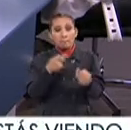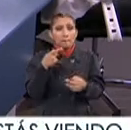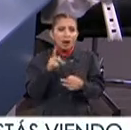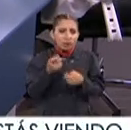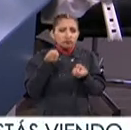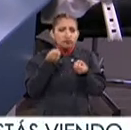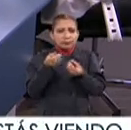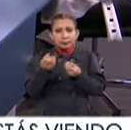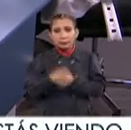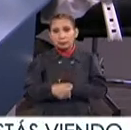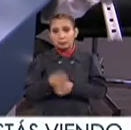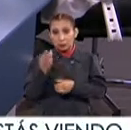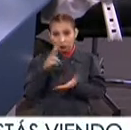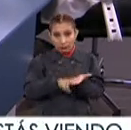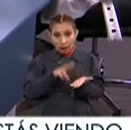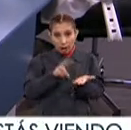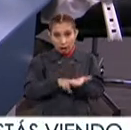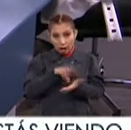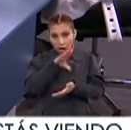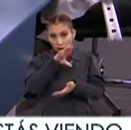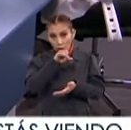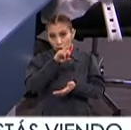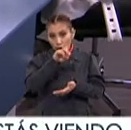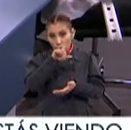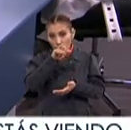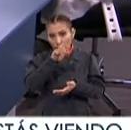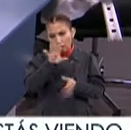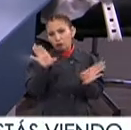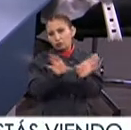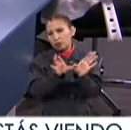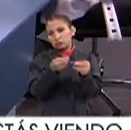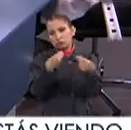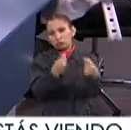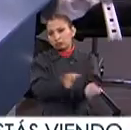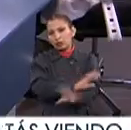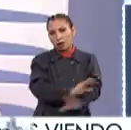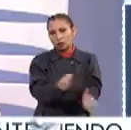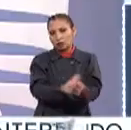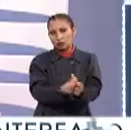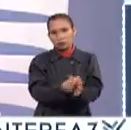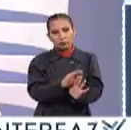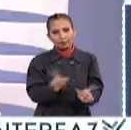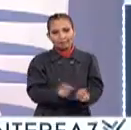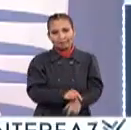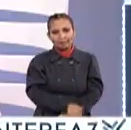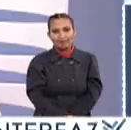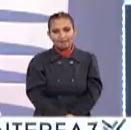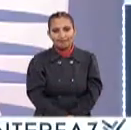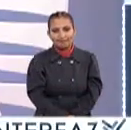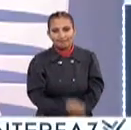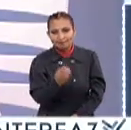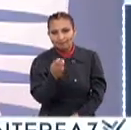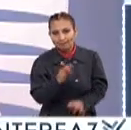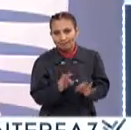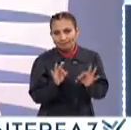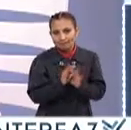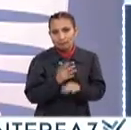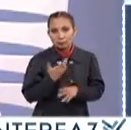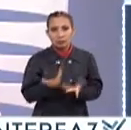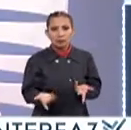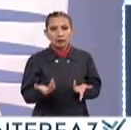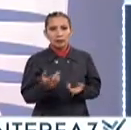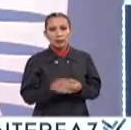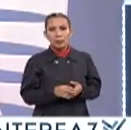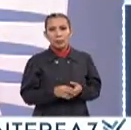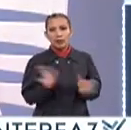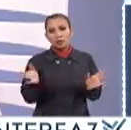Pero Pero por ejemplo Estos valor curricular Estos talleres Damos una constancia Al final de cada curso Eso sí Bueno pues son importantes Finalmente